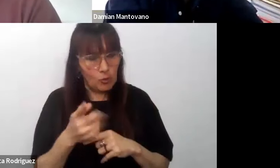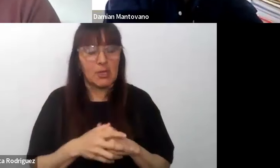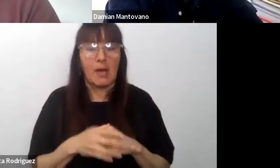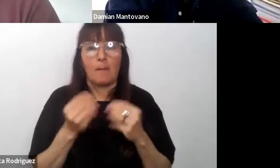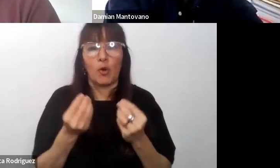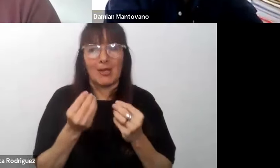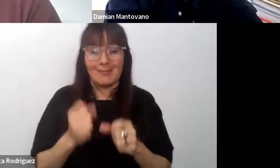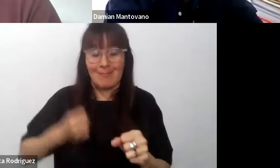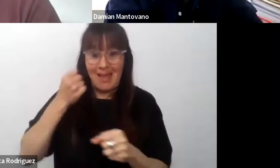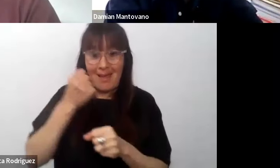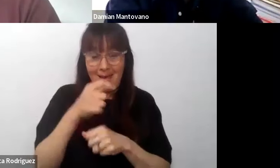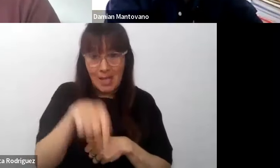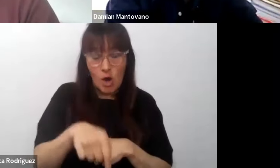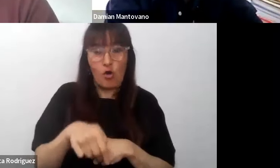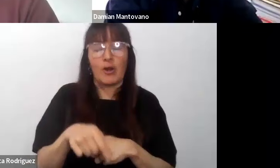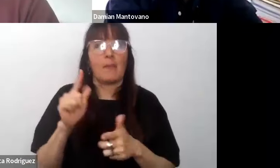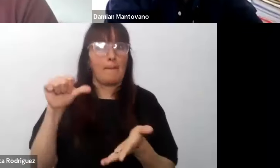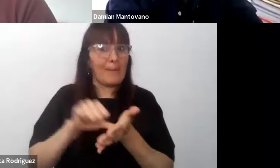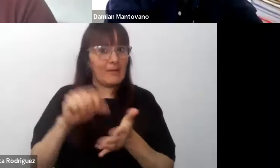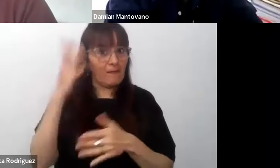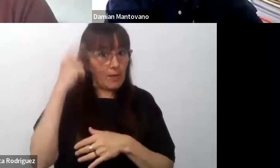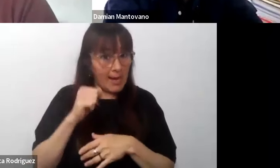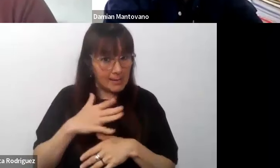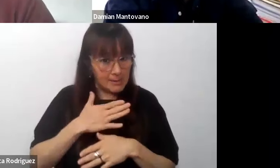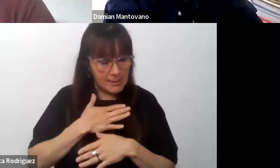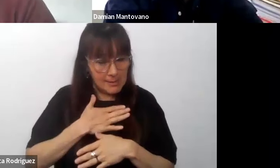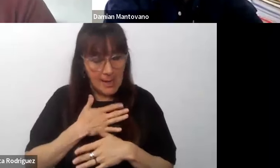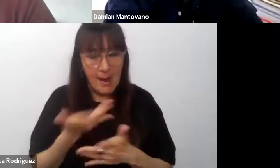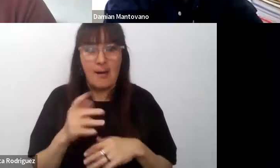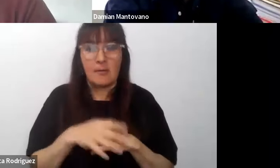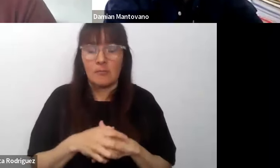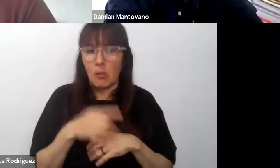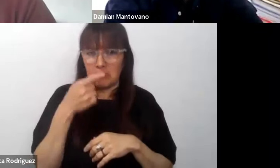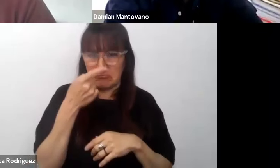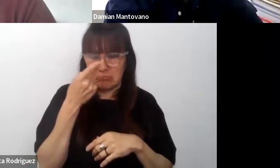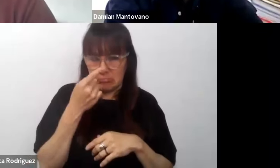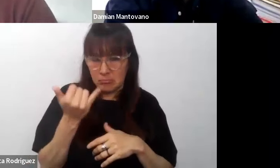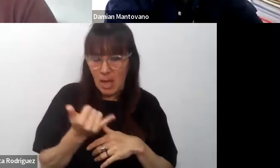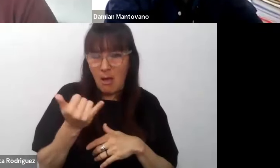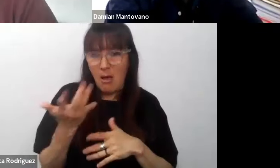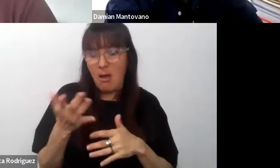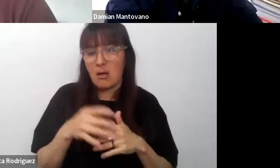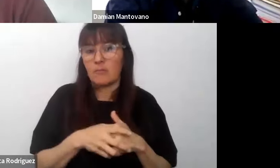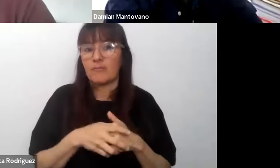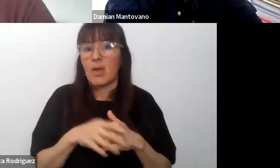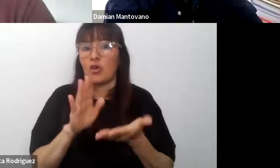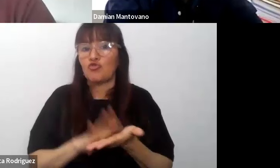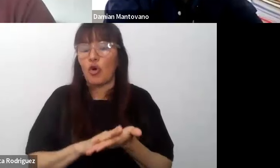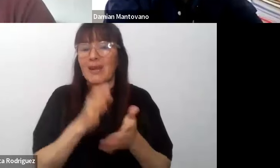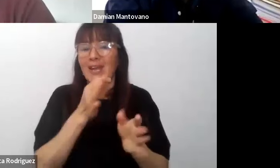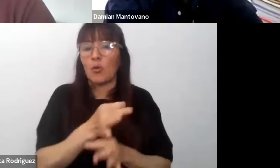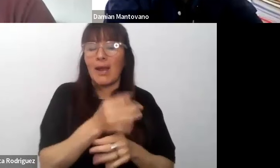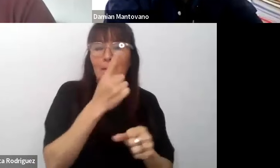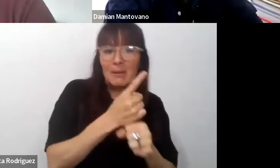en todo caso en Francia nos interesó mucho todo lo que tiene que ver con la escuela primaria